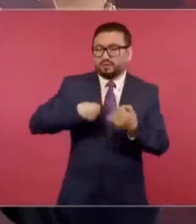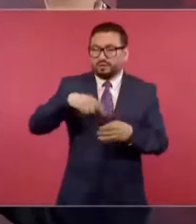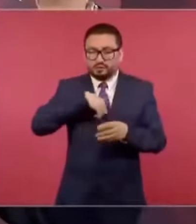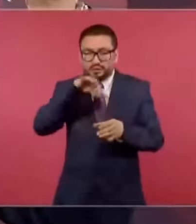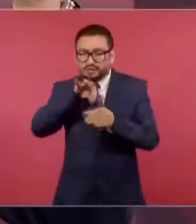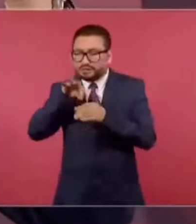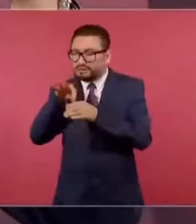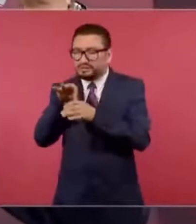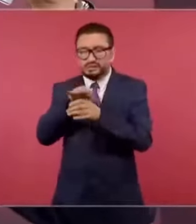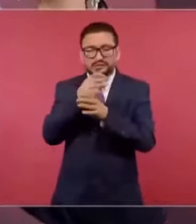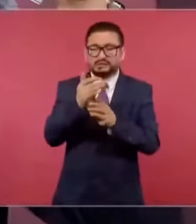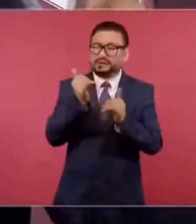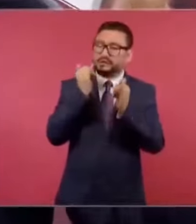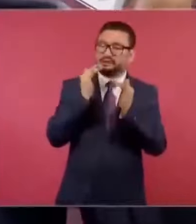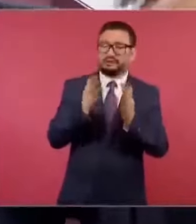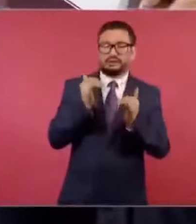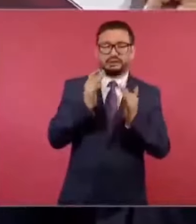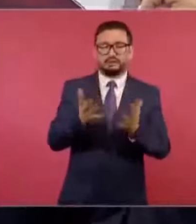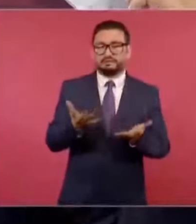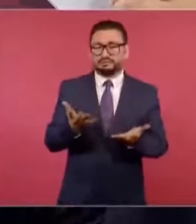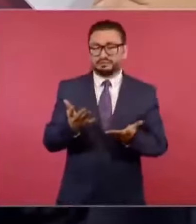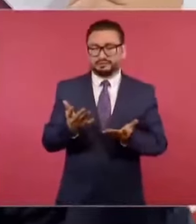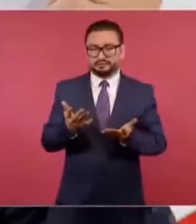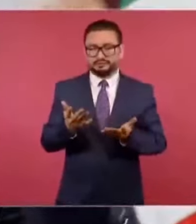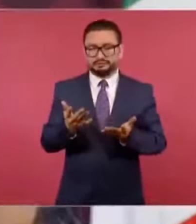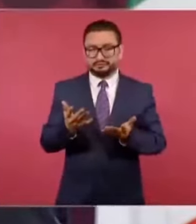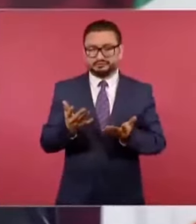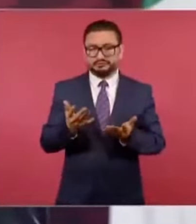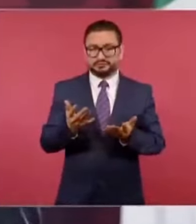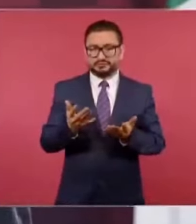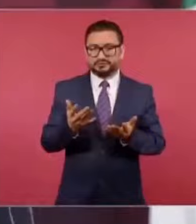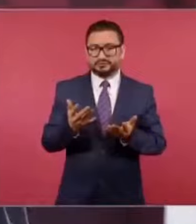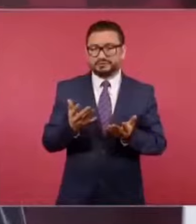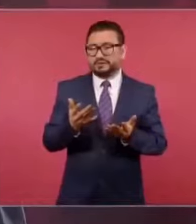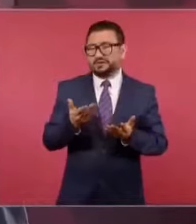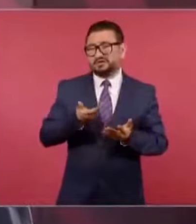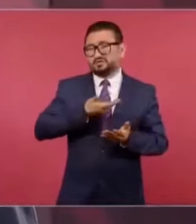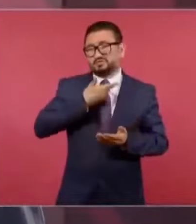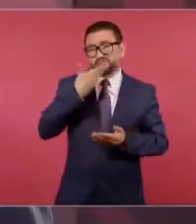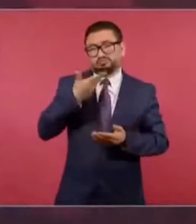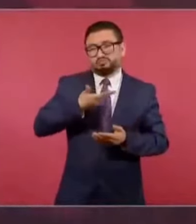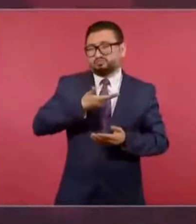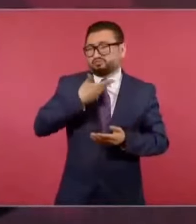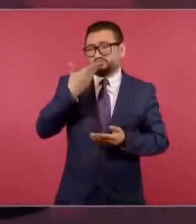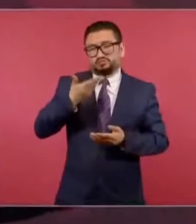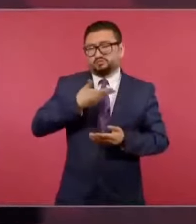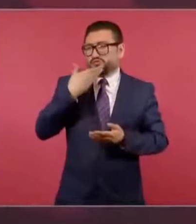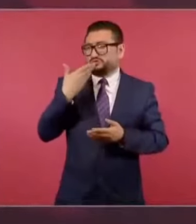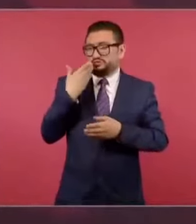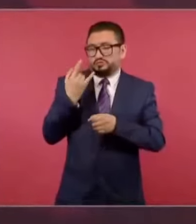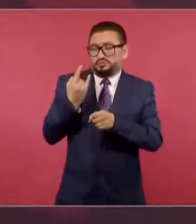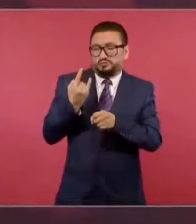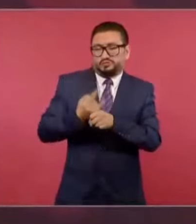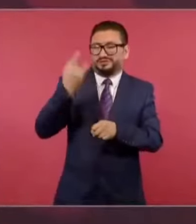era común el fraude